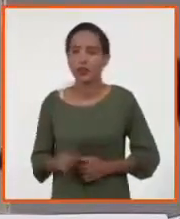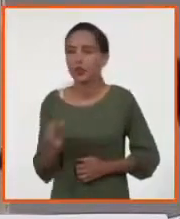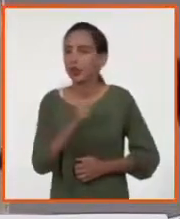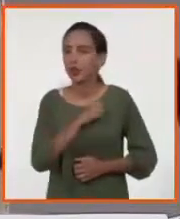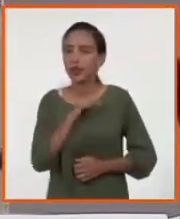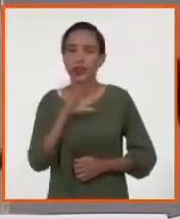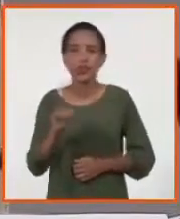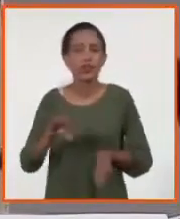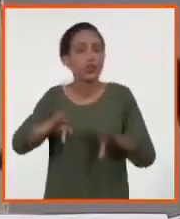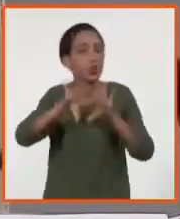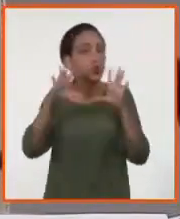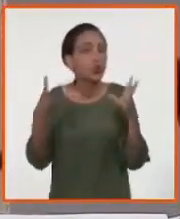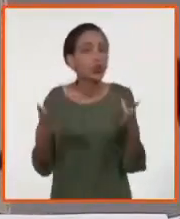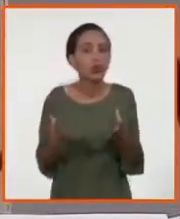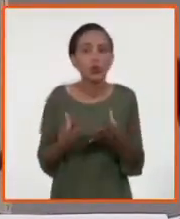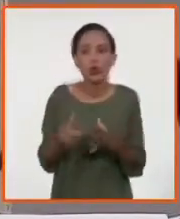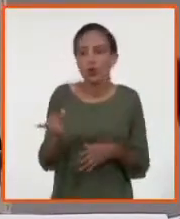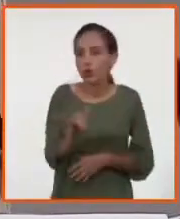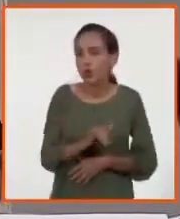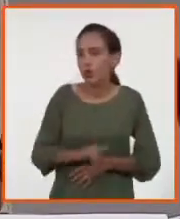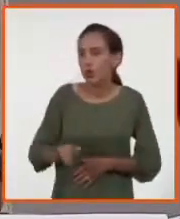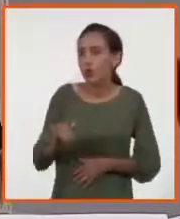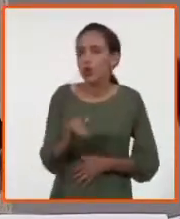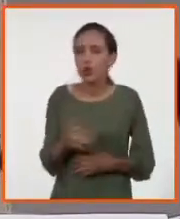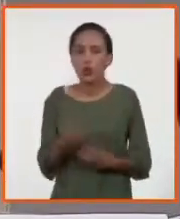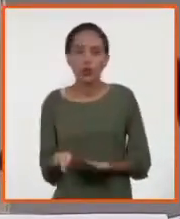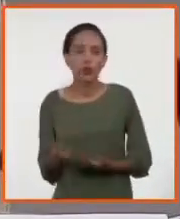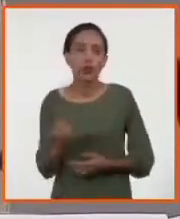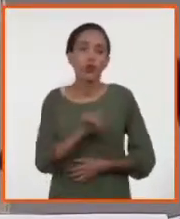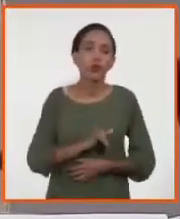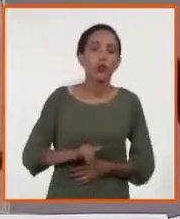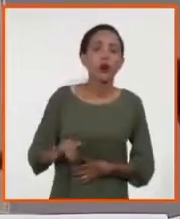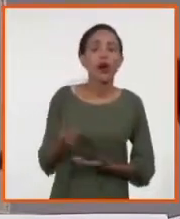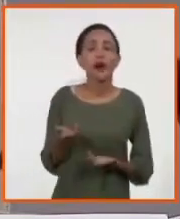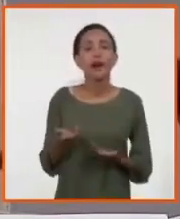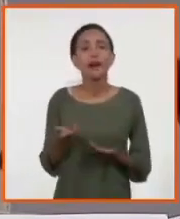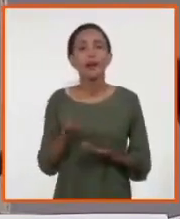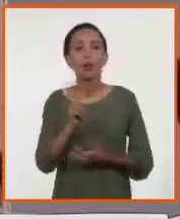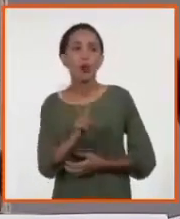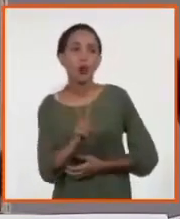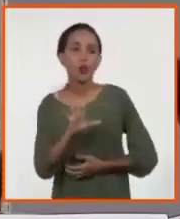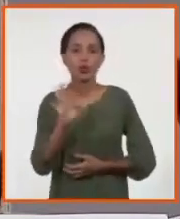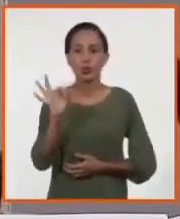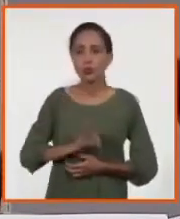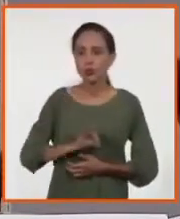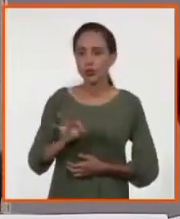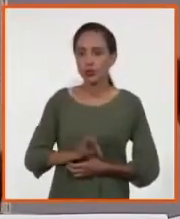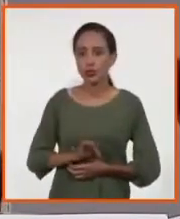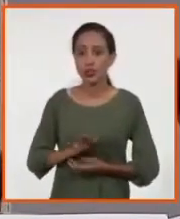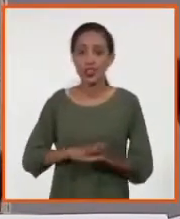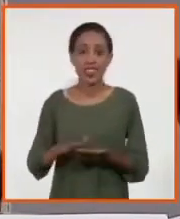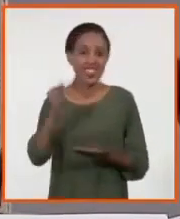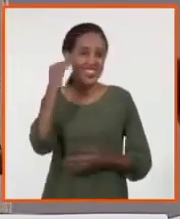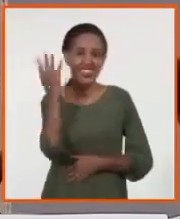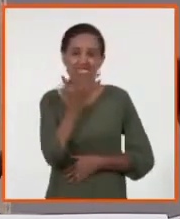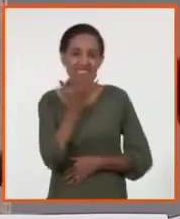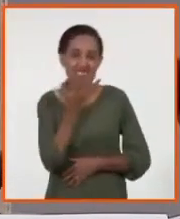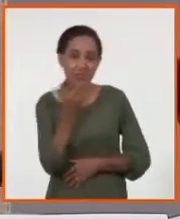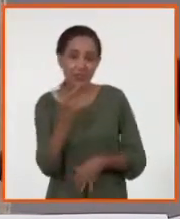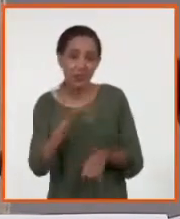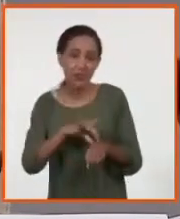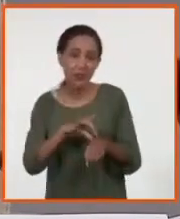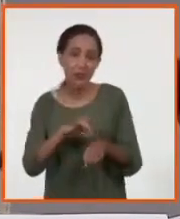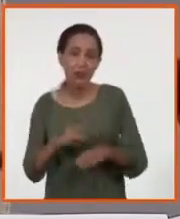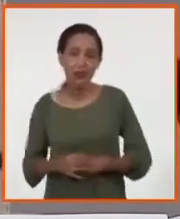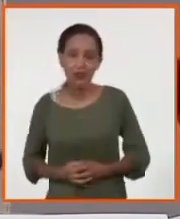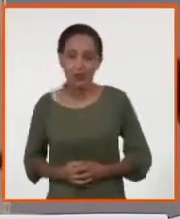el mundo se plantea cifras entre un 2 a un 5%. El punto es que nadie sabe a quién le va a tocar. Claro. Esa es